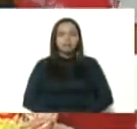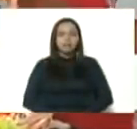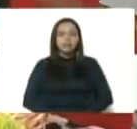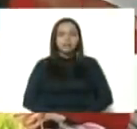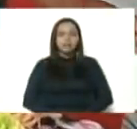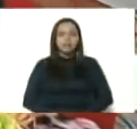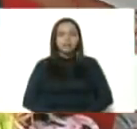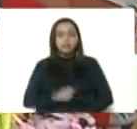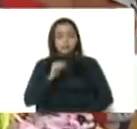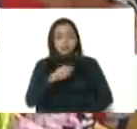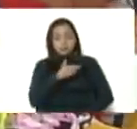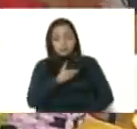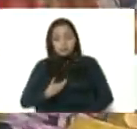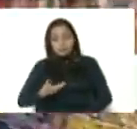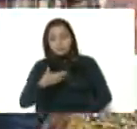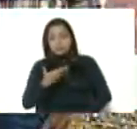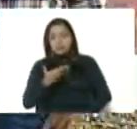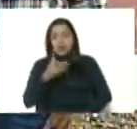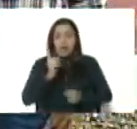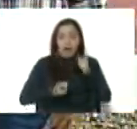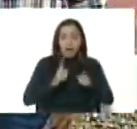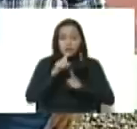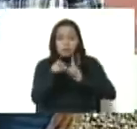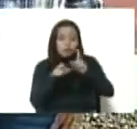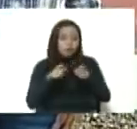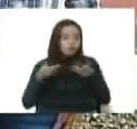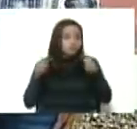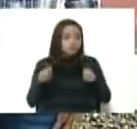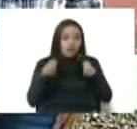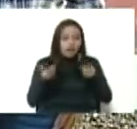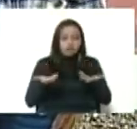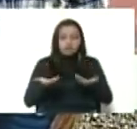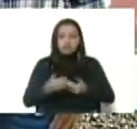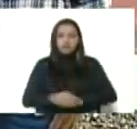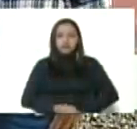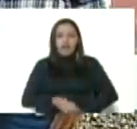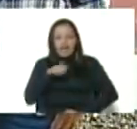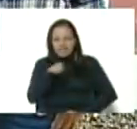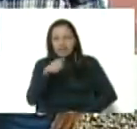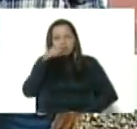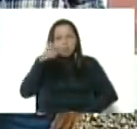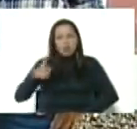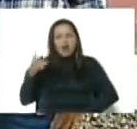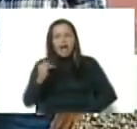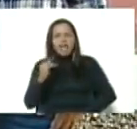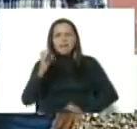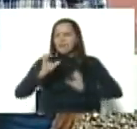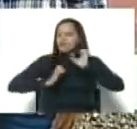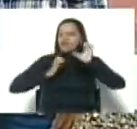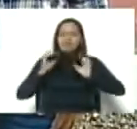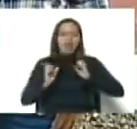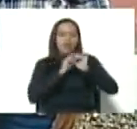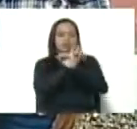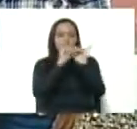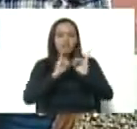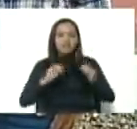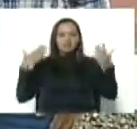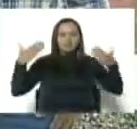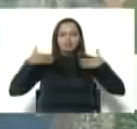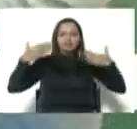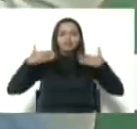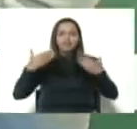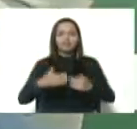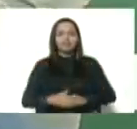presidente, si tiene a bien preguntarnos algo, aquí está el pueblo, pues, emocionado, feliz, contento.